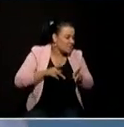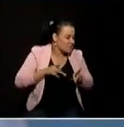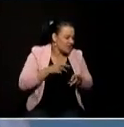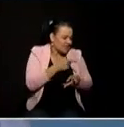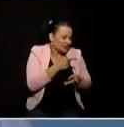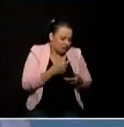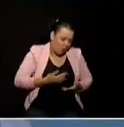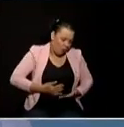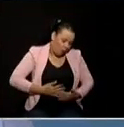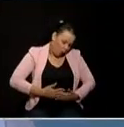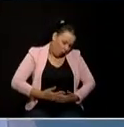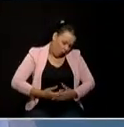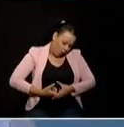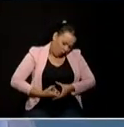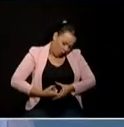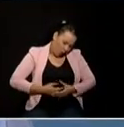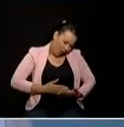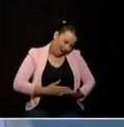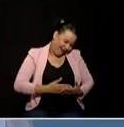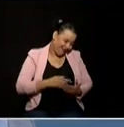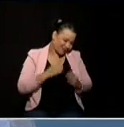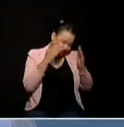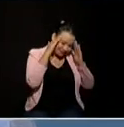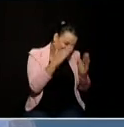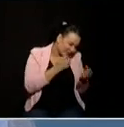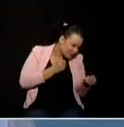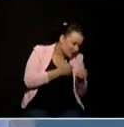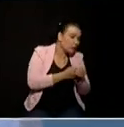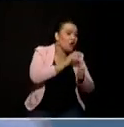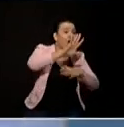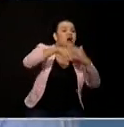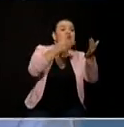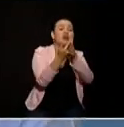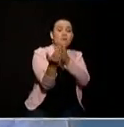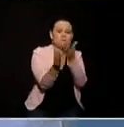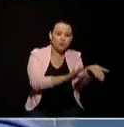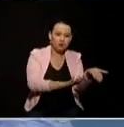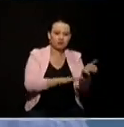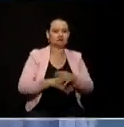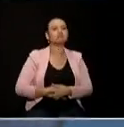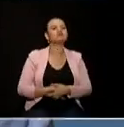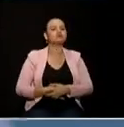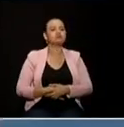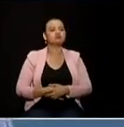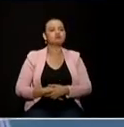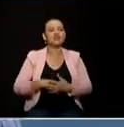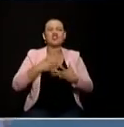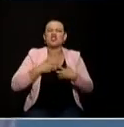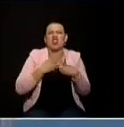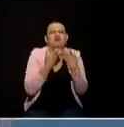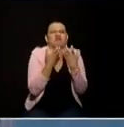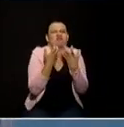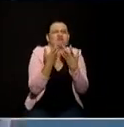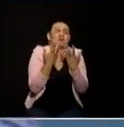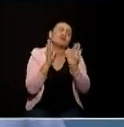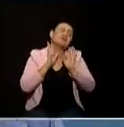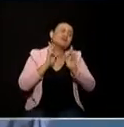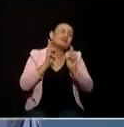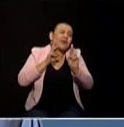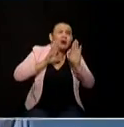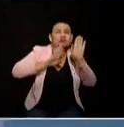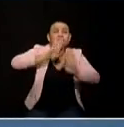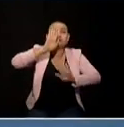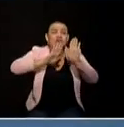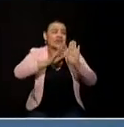quiero ser y soy el candidato que solucionará un problema es el